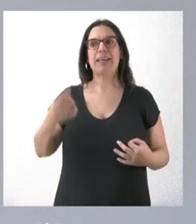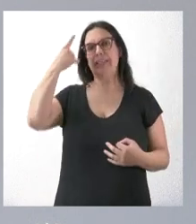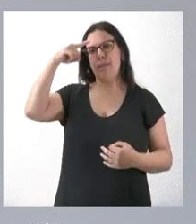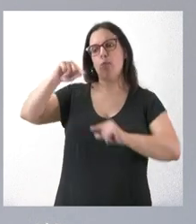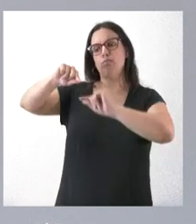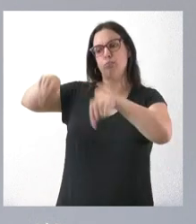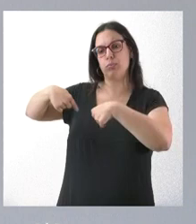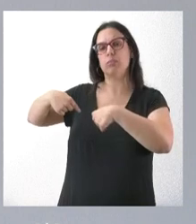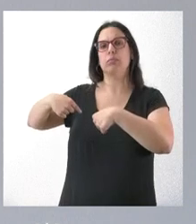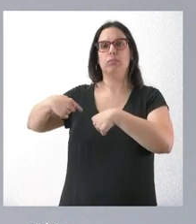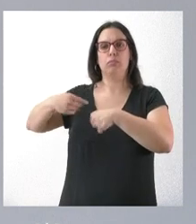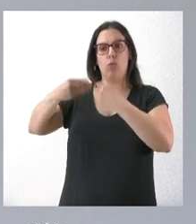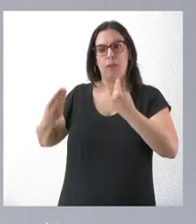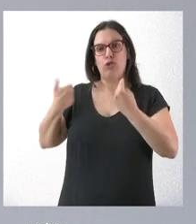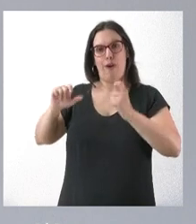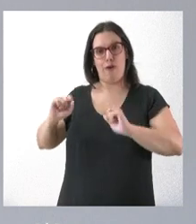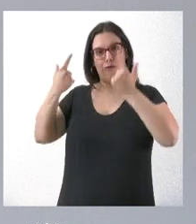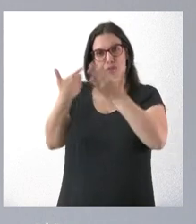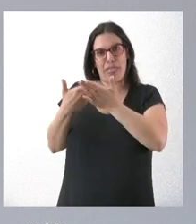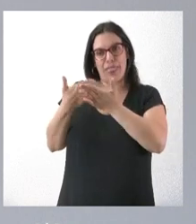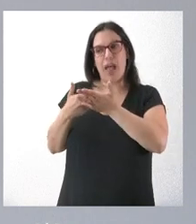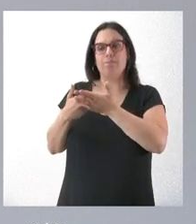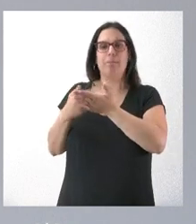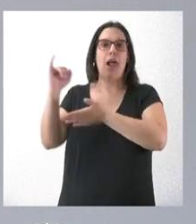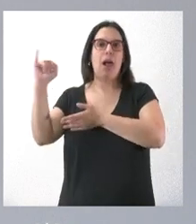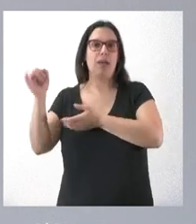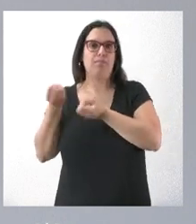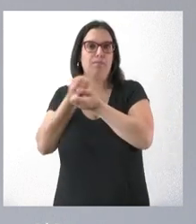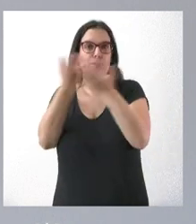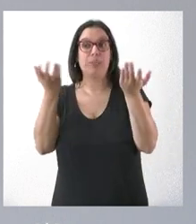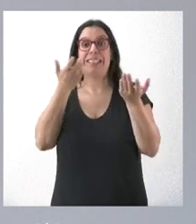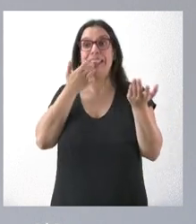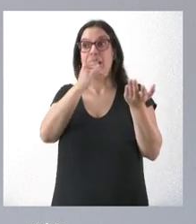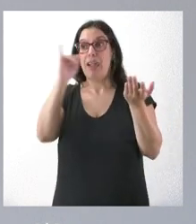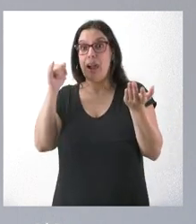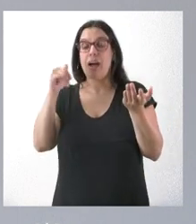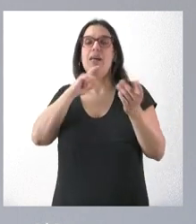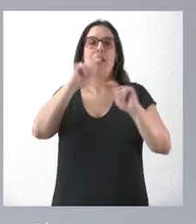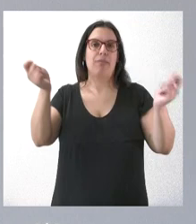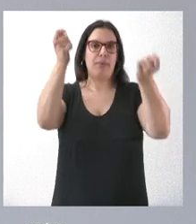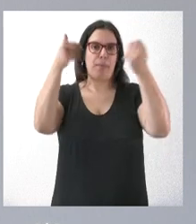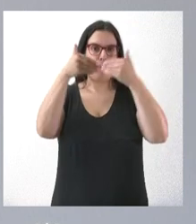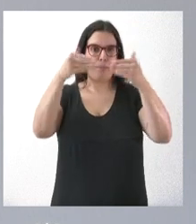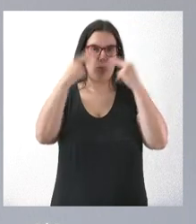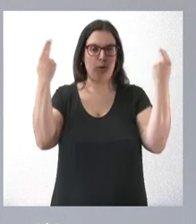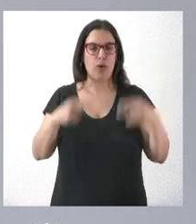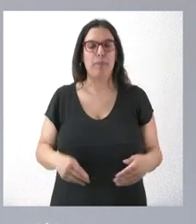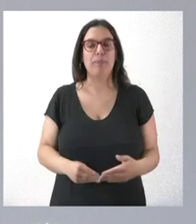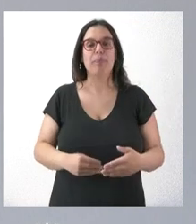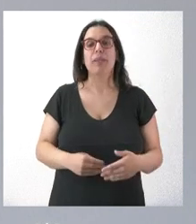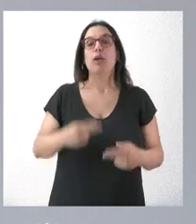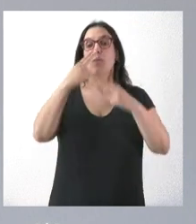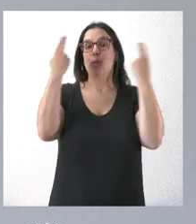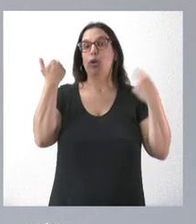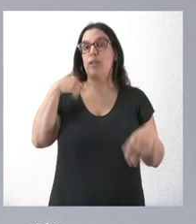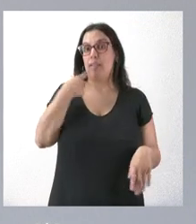efectiva firma de los documentos contratos correspondientes y por lo tanto no le quepa ninguna duda que lo anunciaremos públicamente. Sí que hemos dicho públicamente